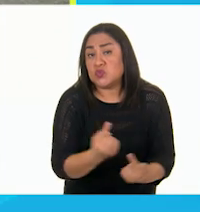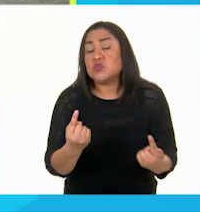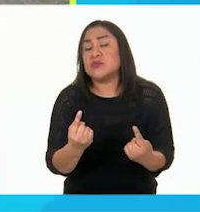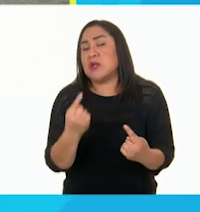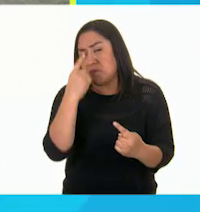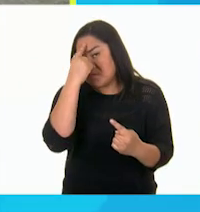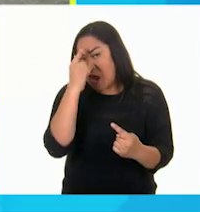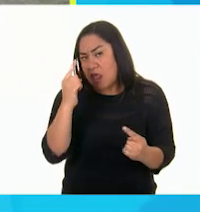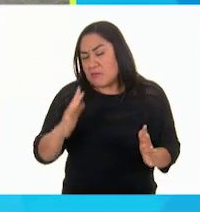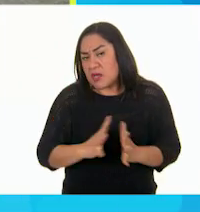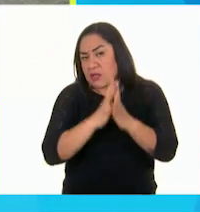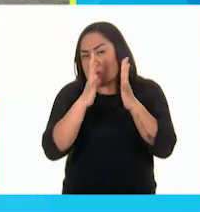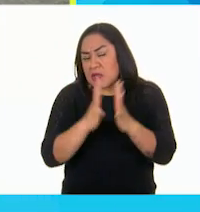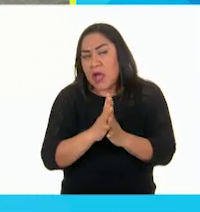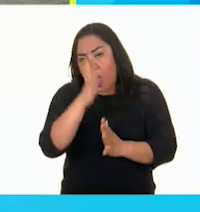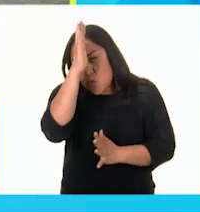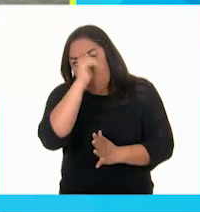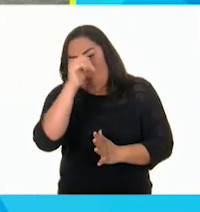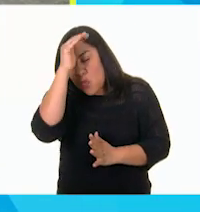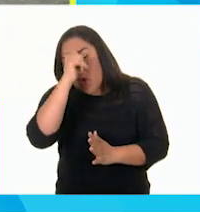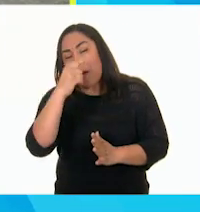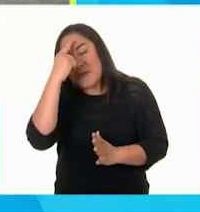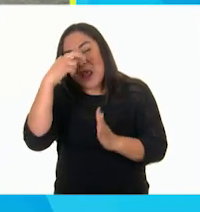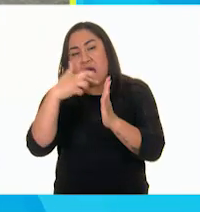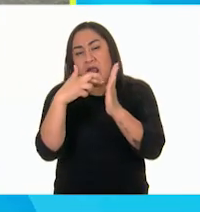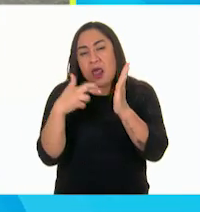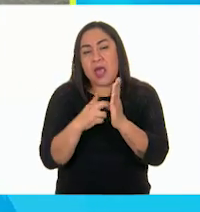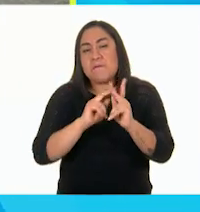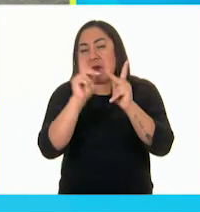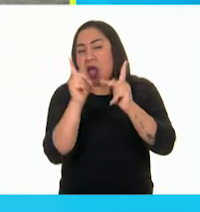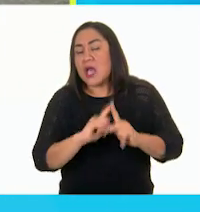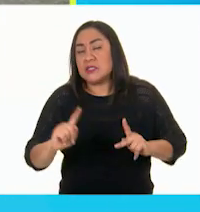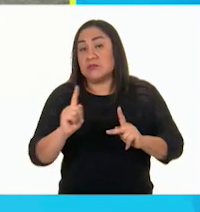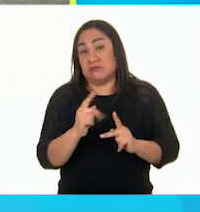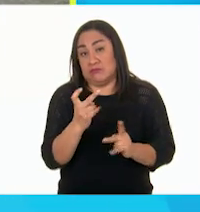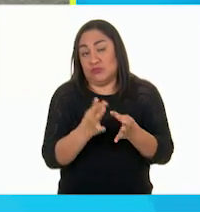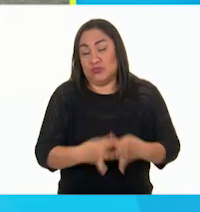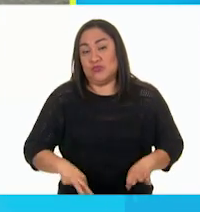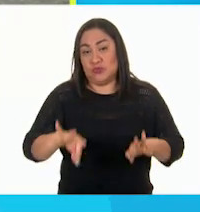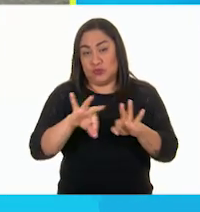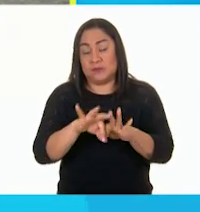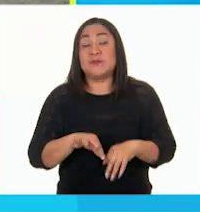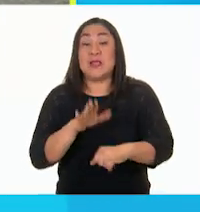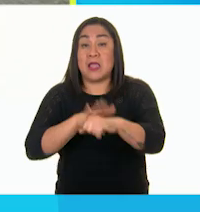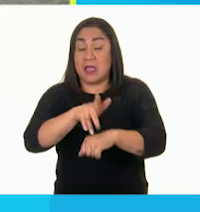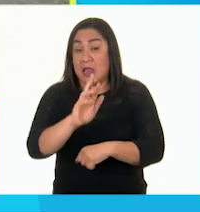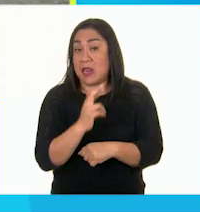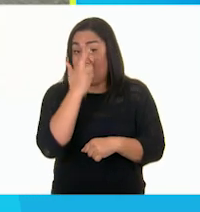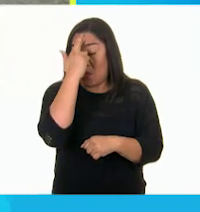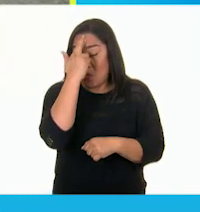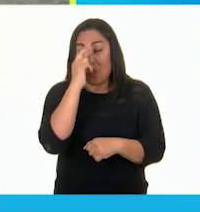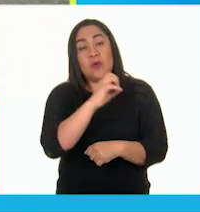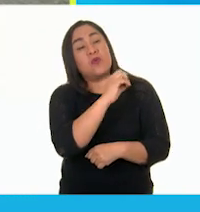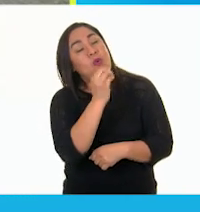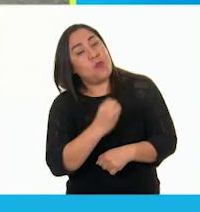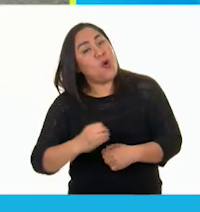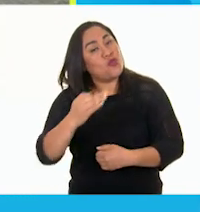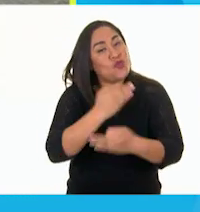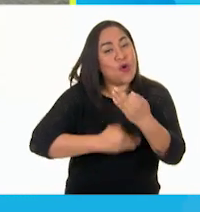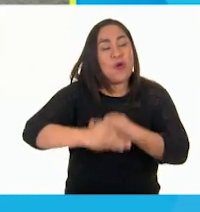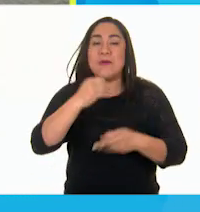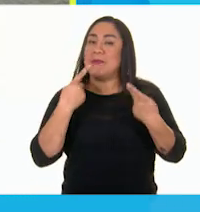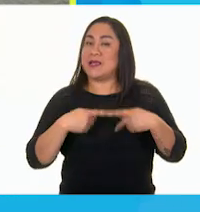para crear reglas que favorezcan la convivencia sana y pacífica es muy importante. Recuerda que es una tarea de todas y todos.